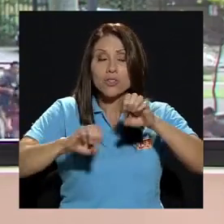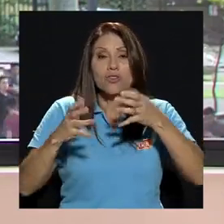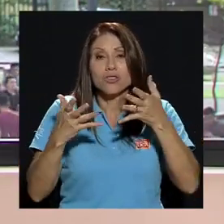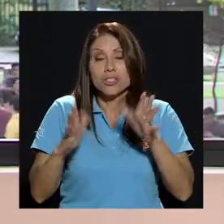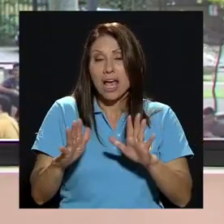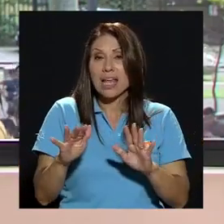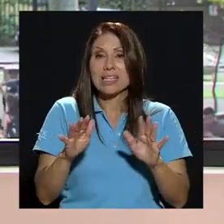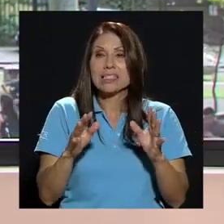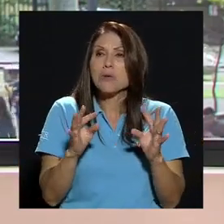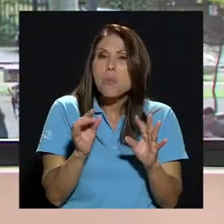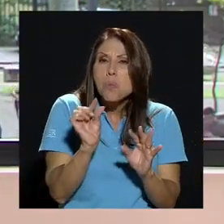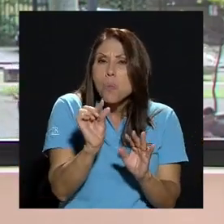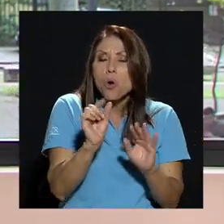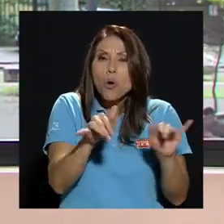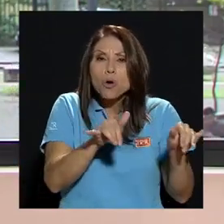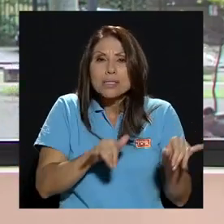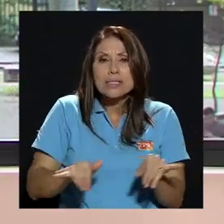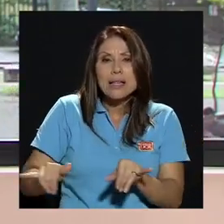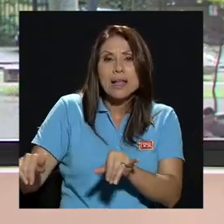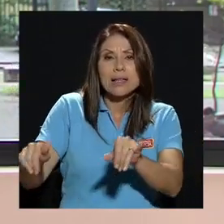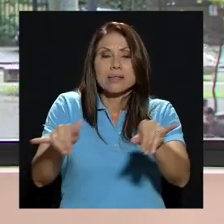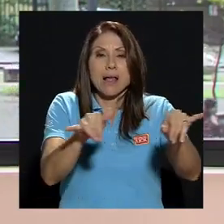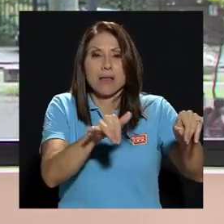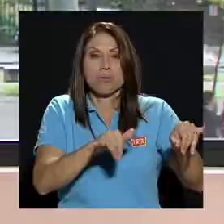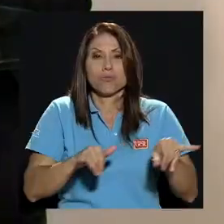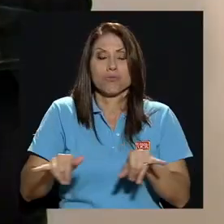las escuelas con sus